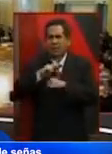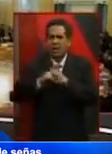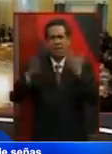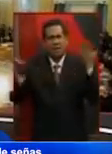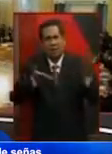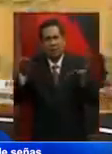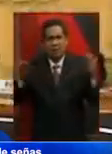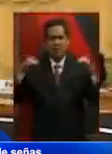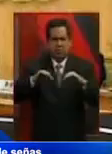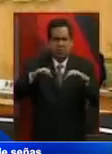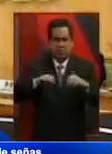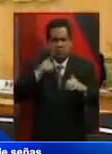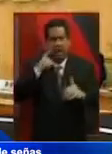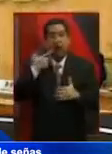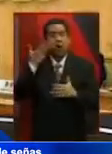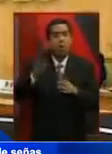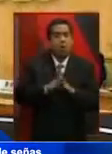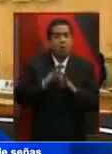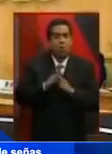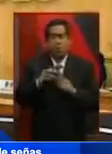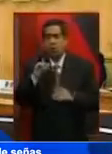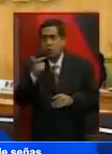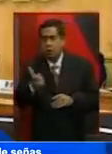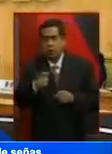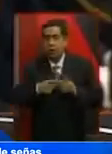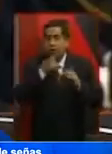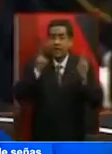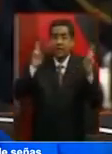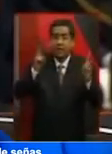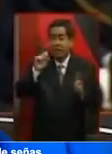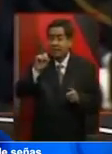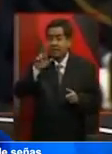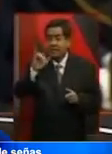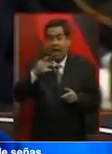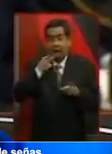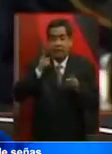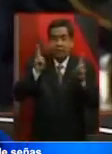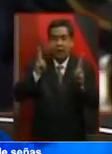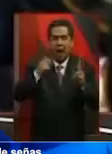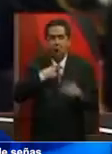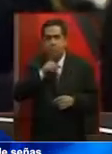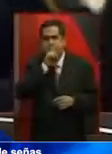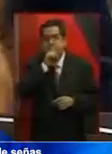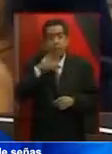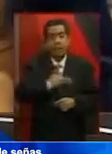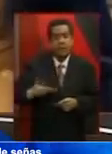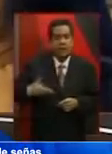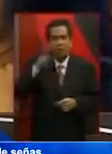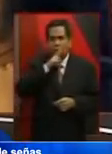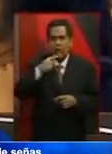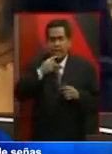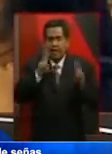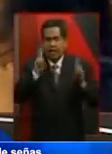discutir los retos económicos. Se esperaba que la crisis en Siria sería prioritaria de la agenda. Sin embargo, el presidente de Rusia propuso que la